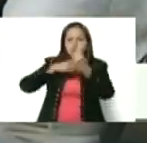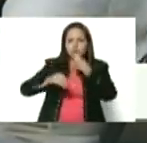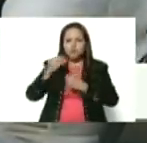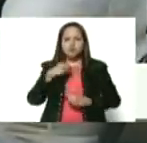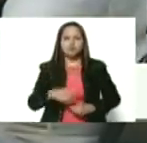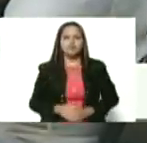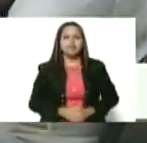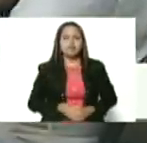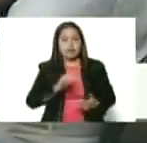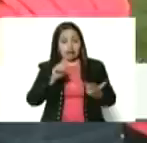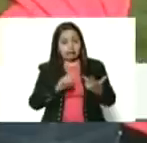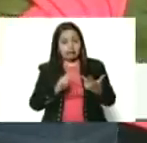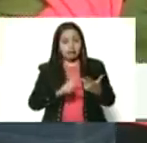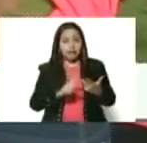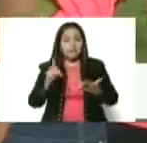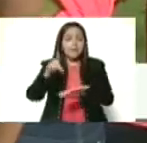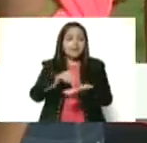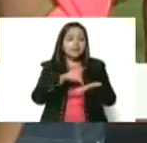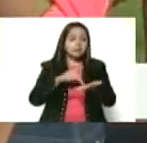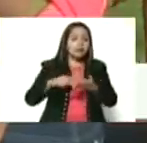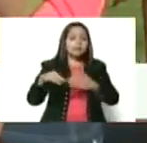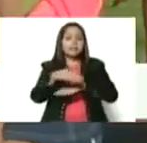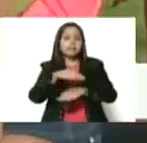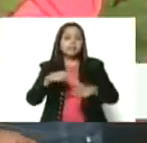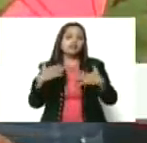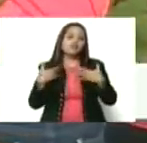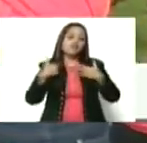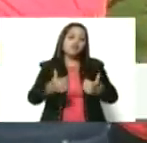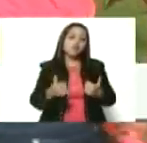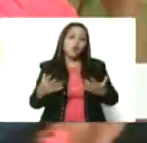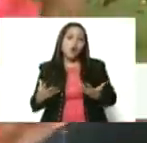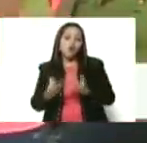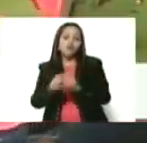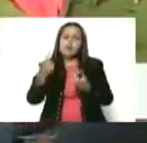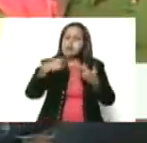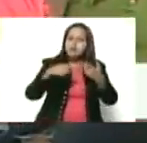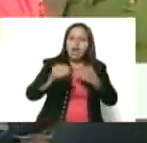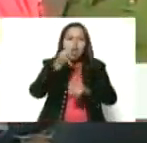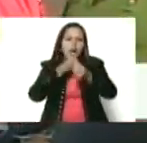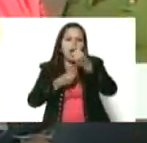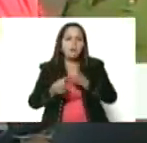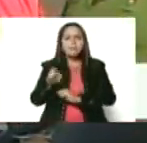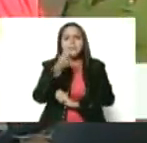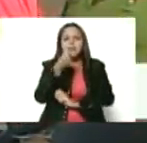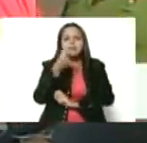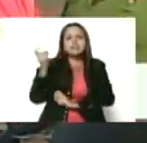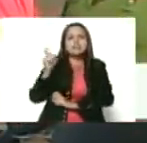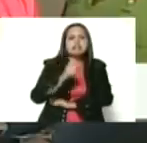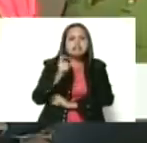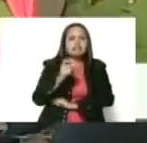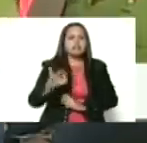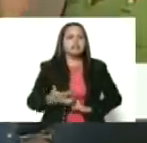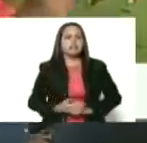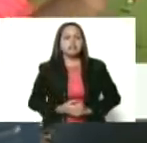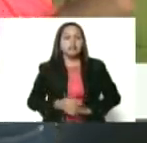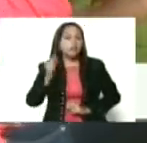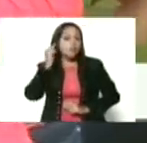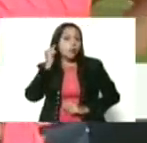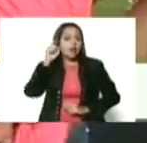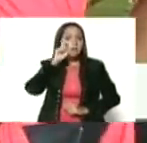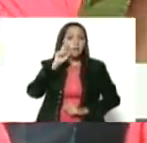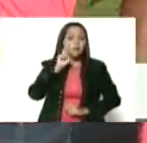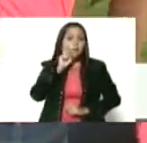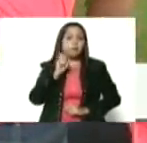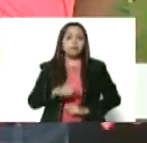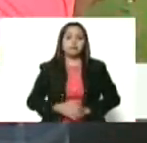en la cual participa el Ministerio de Salud, con los nutrientes y medicamentos que se deben tomar las embarazadas,